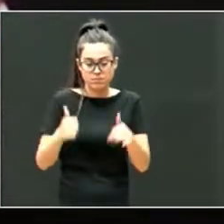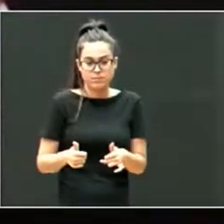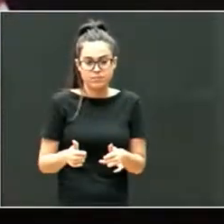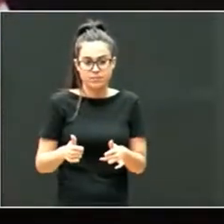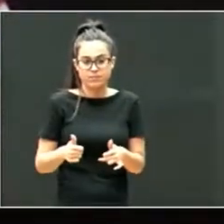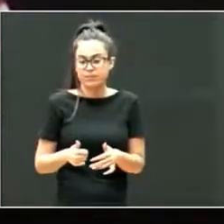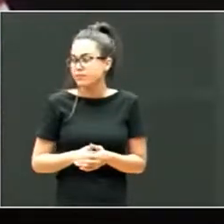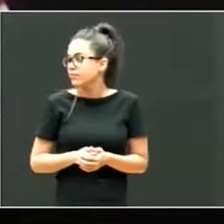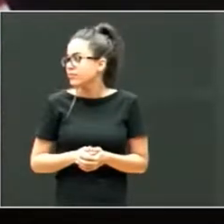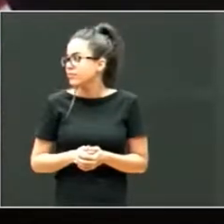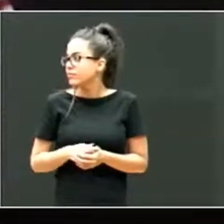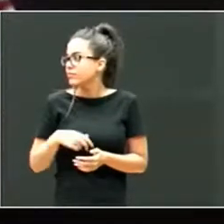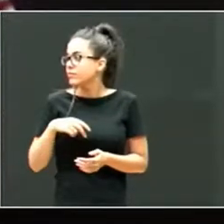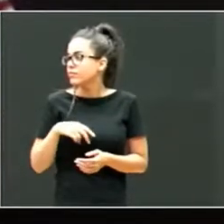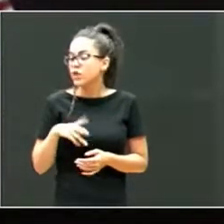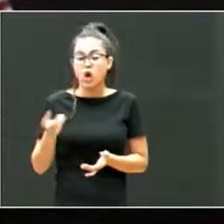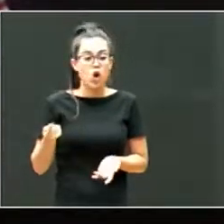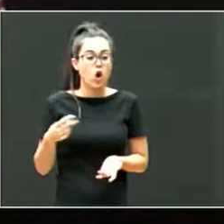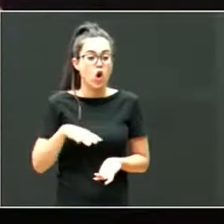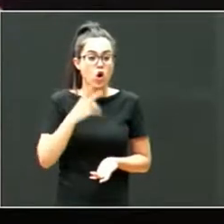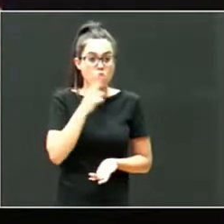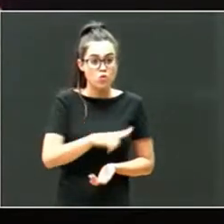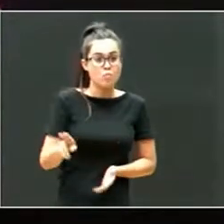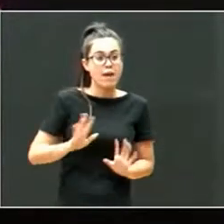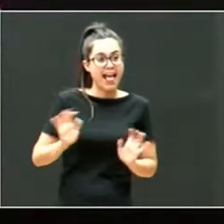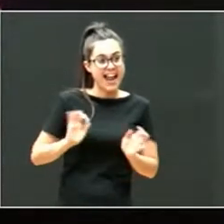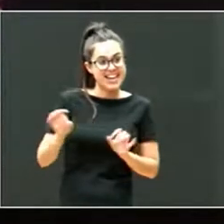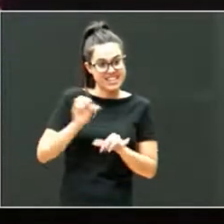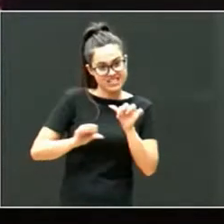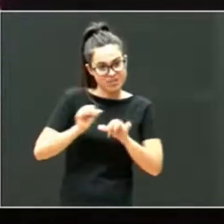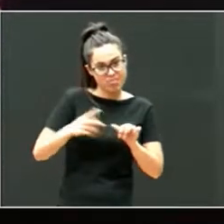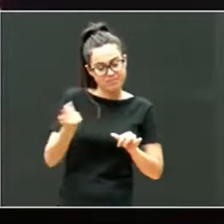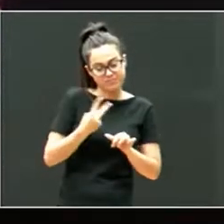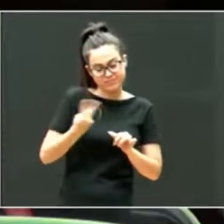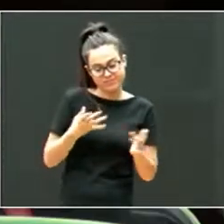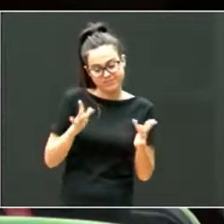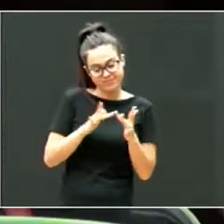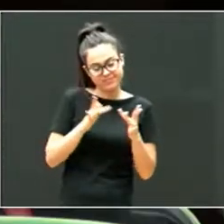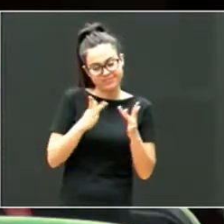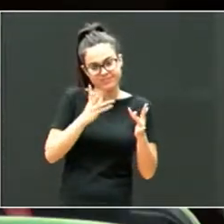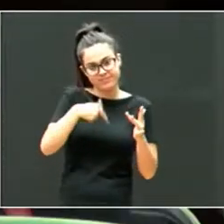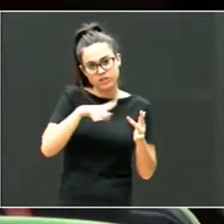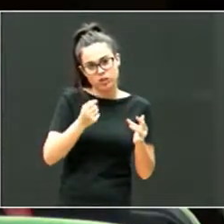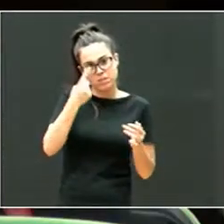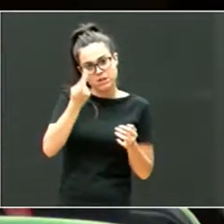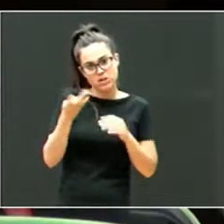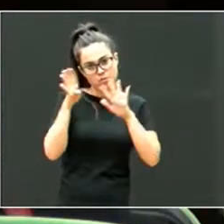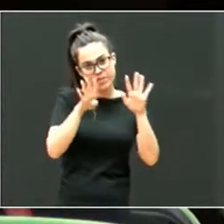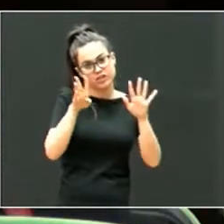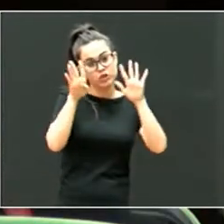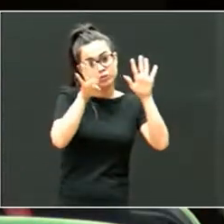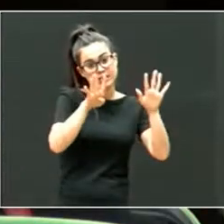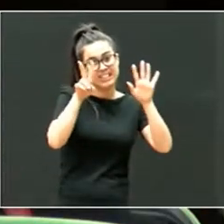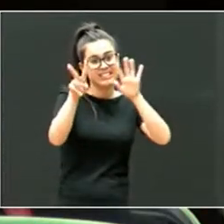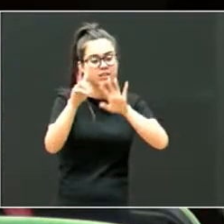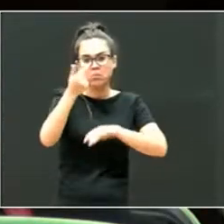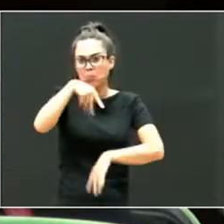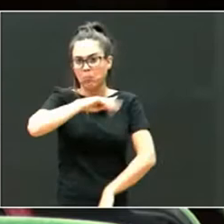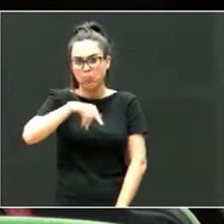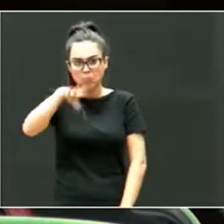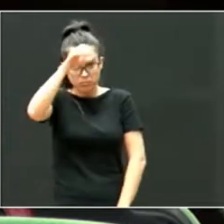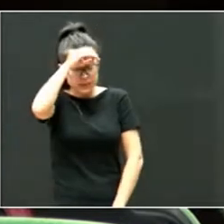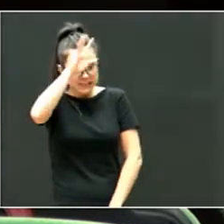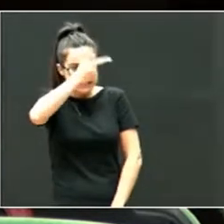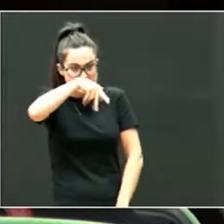Humeyalaya o con Humeyalaya a nuestro lado, porque realmente en aquellos tiempos, en el 97, no sabíamos nada. Como ha dicho